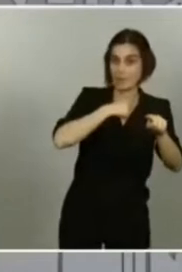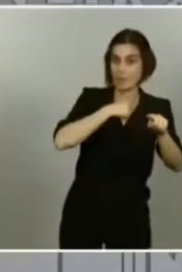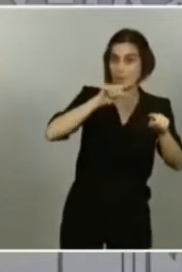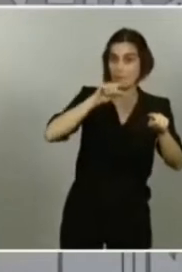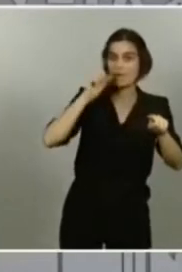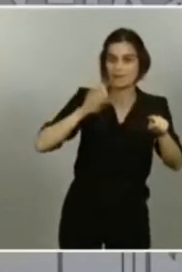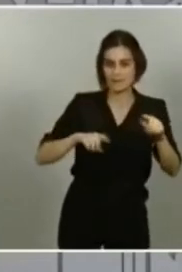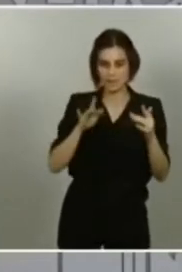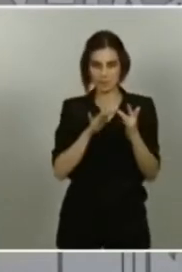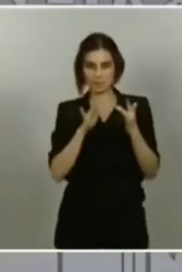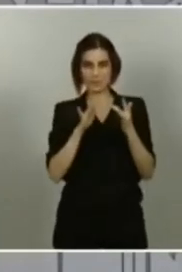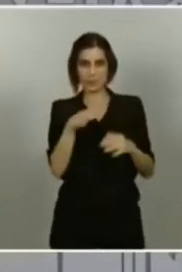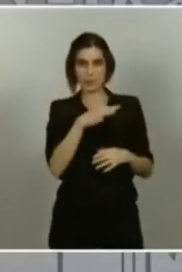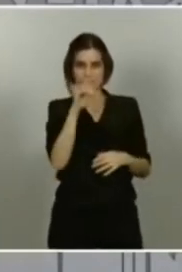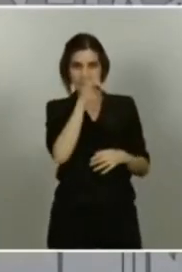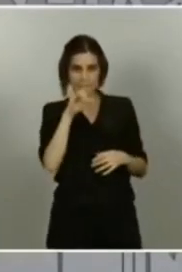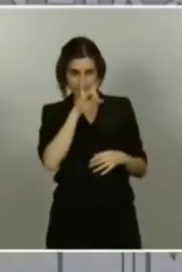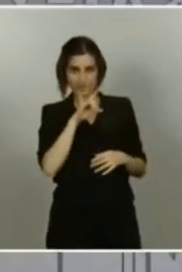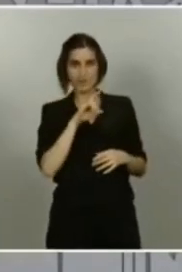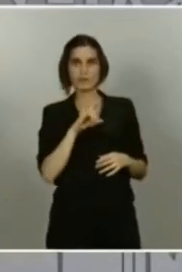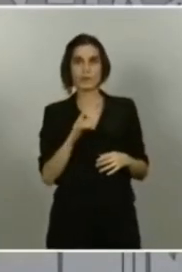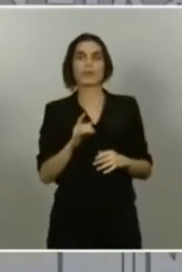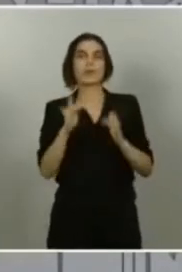las del nivel nacional. Se han hecho las actividades bien y muy rápido. Gracias. Gracias. Gracias.